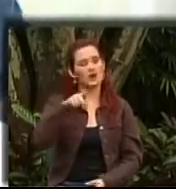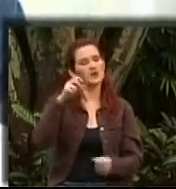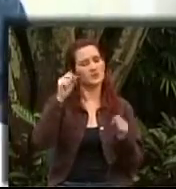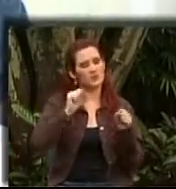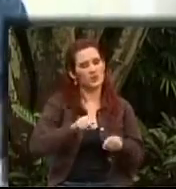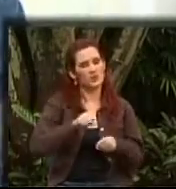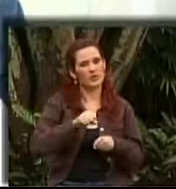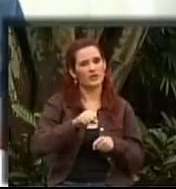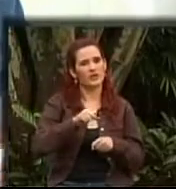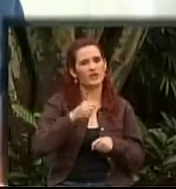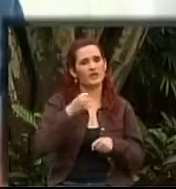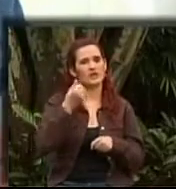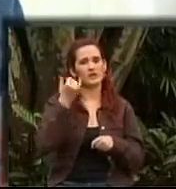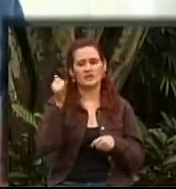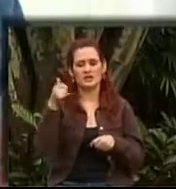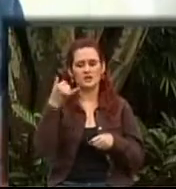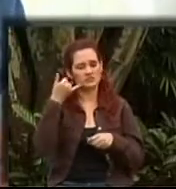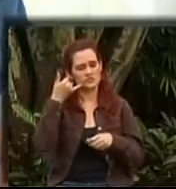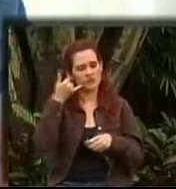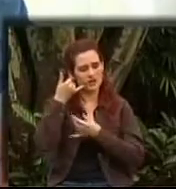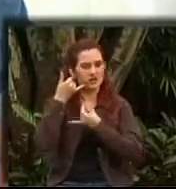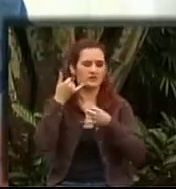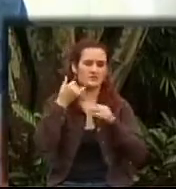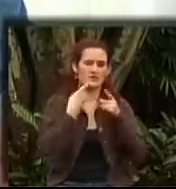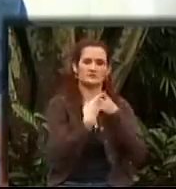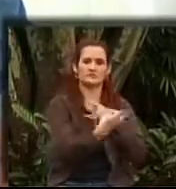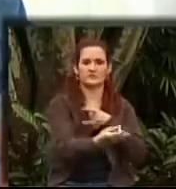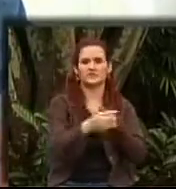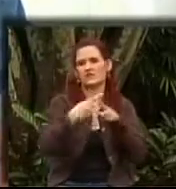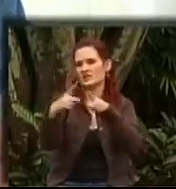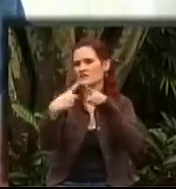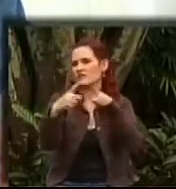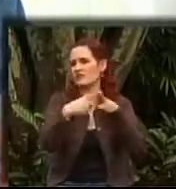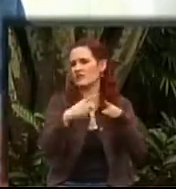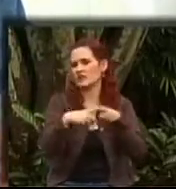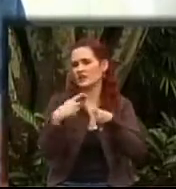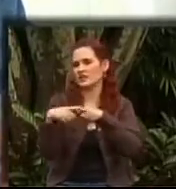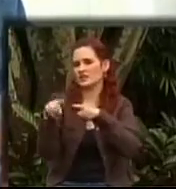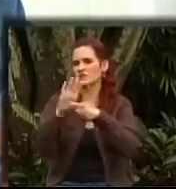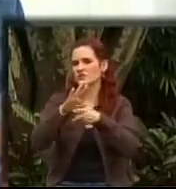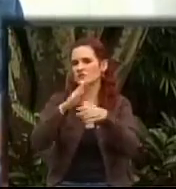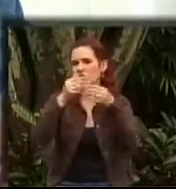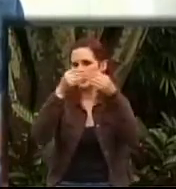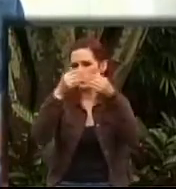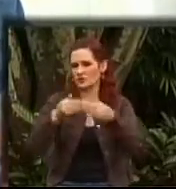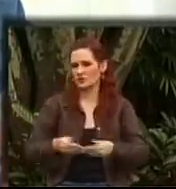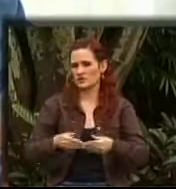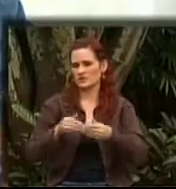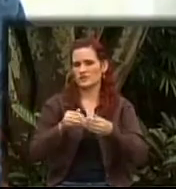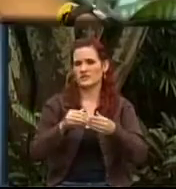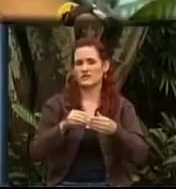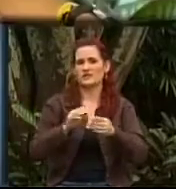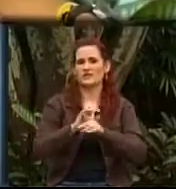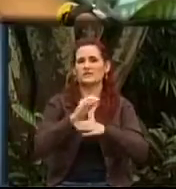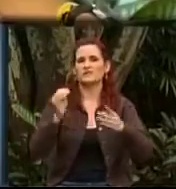remiten sus llamadas o sus inquietudes a la unidad de discapacidad de la Secretaría de Inclusión Social y Familia.